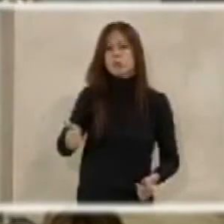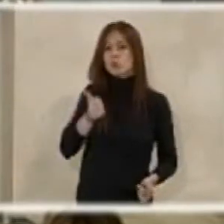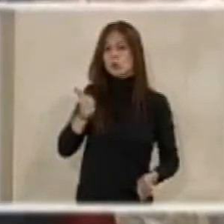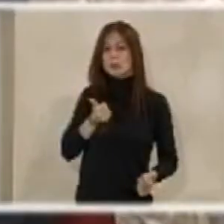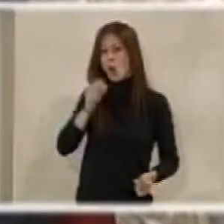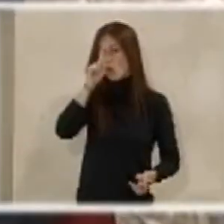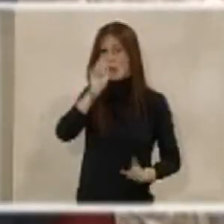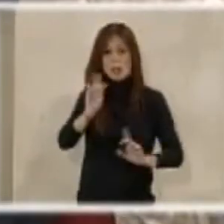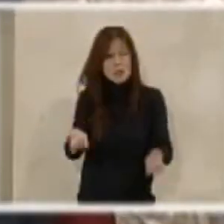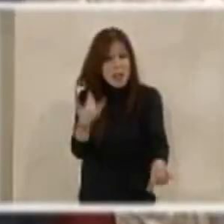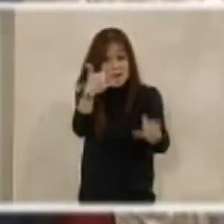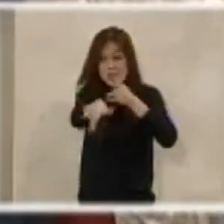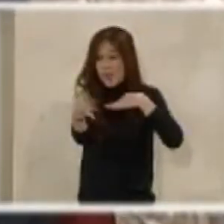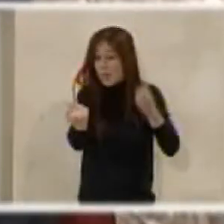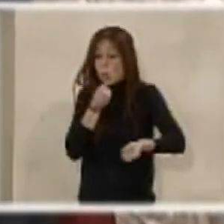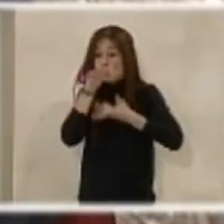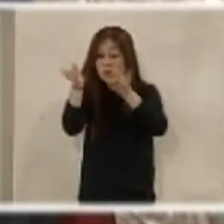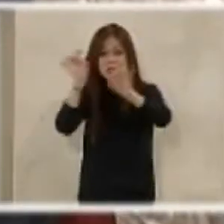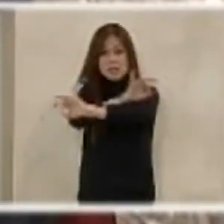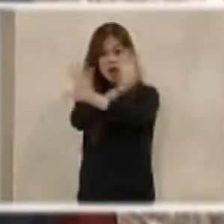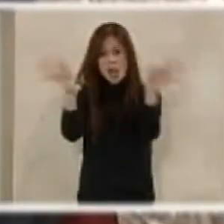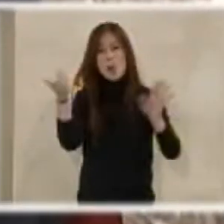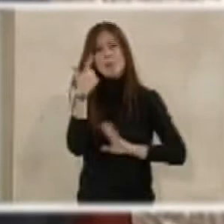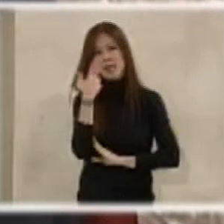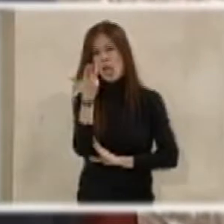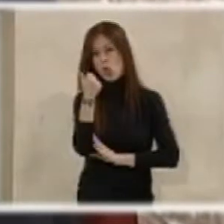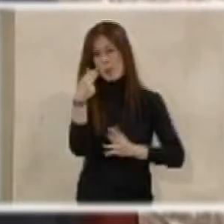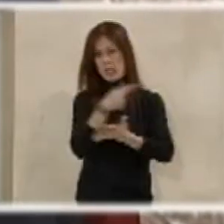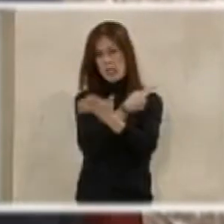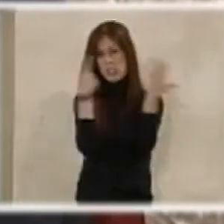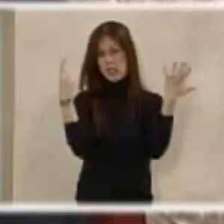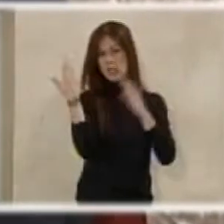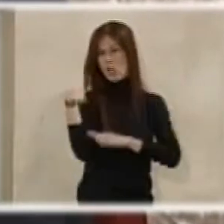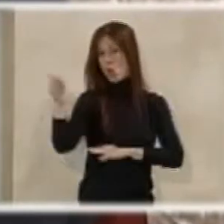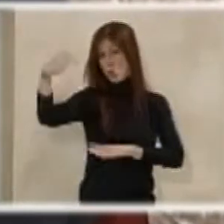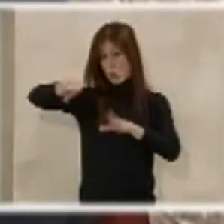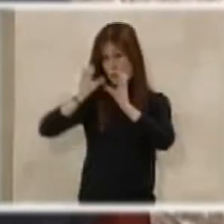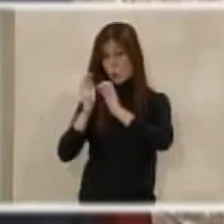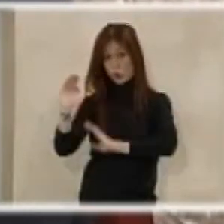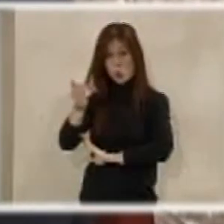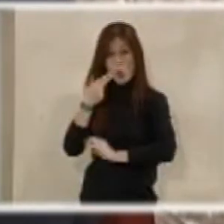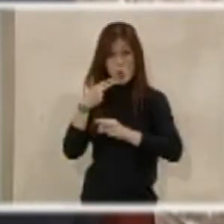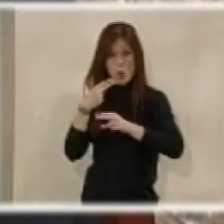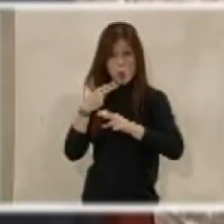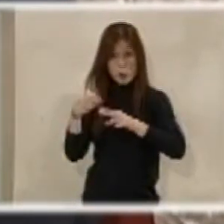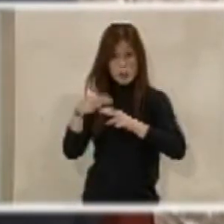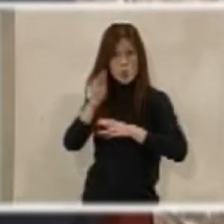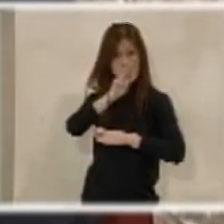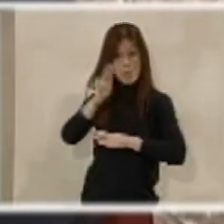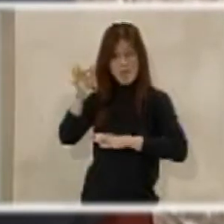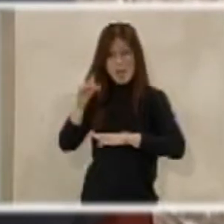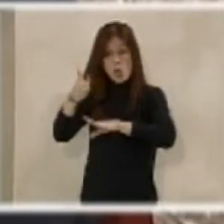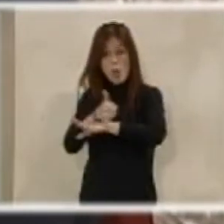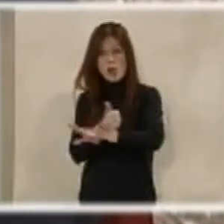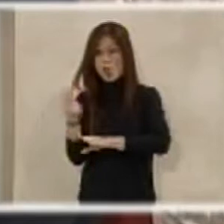es que al final hay que decírselo claramente. Mire, en el 2016, ustedes, junto con el Partido Popular,